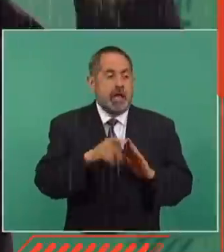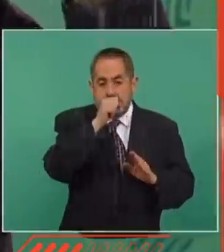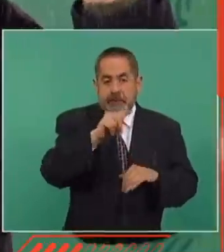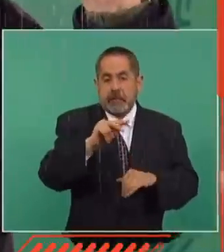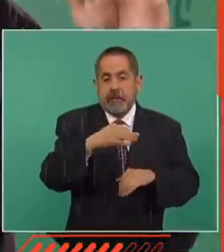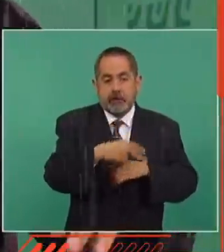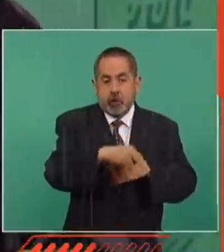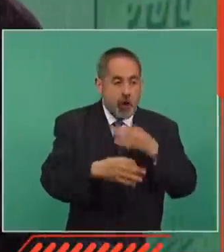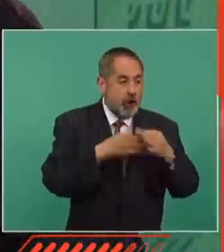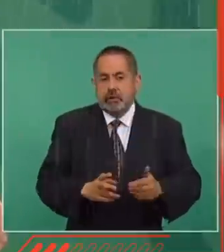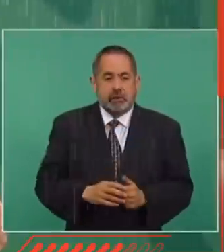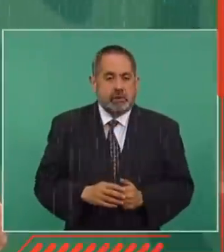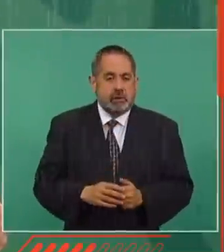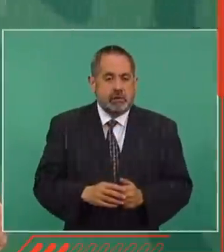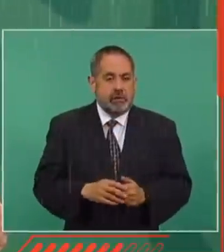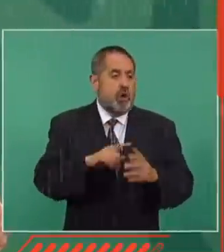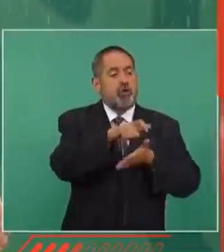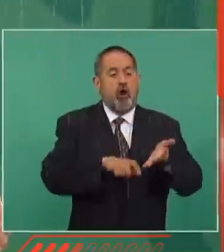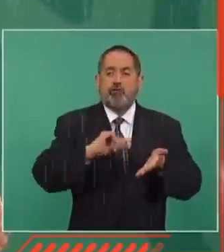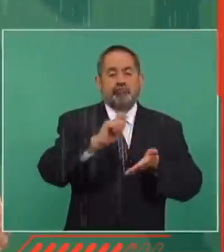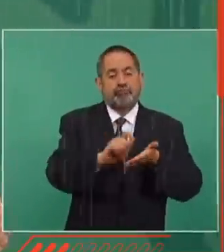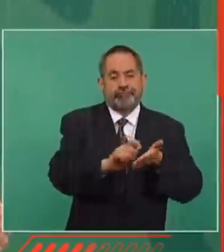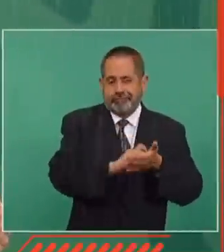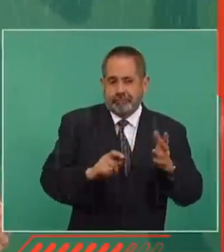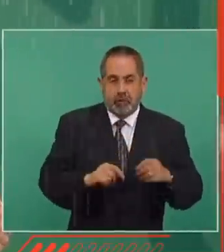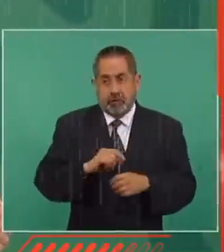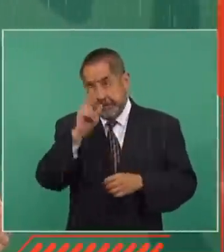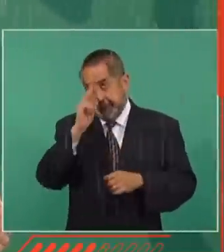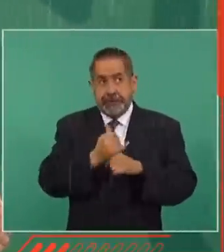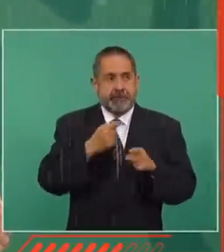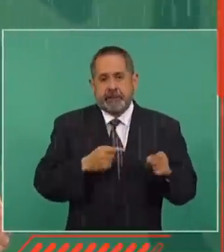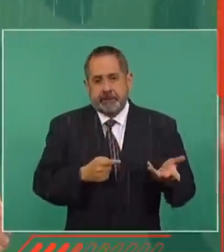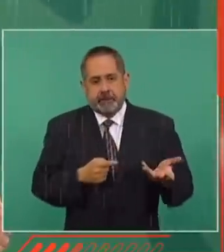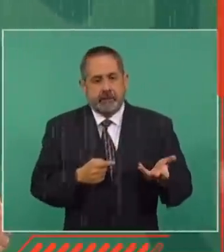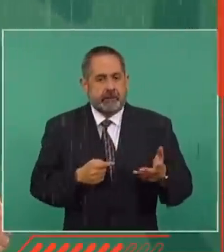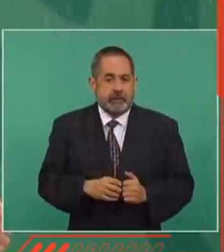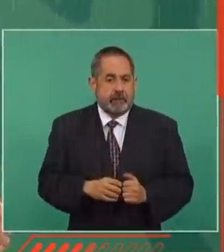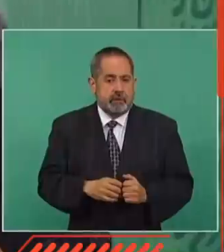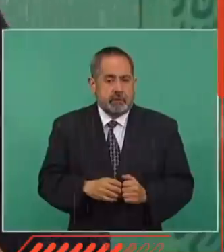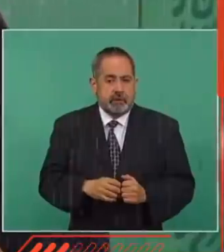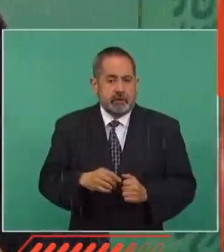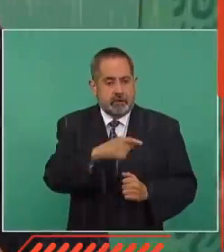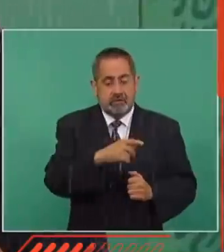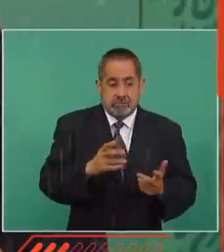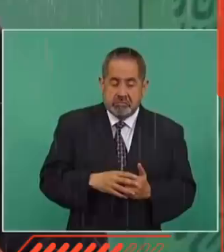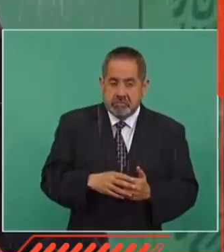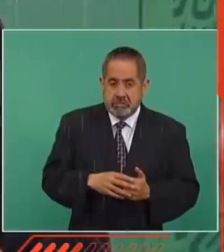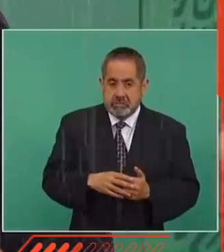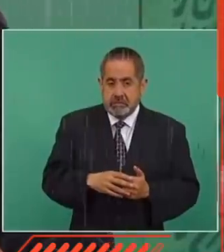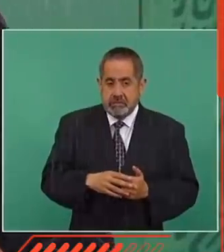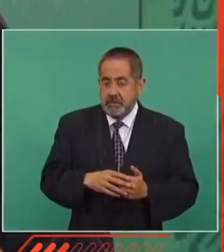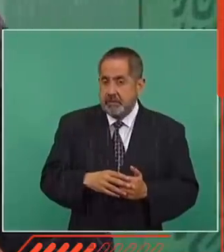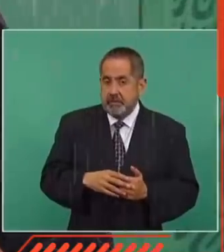televisoras y las estaciones de radio, los columnistas, los intelectuales orgánicos, ya nos hubiesen